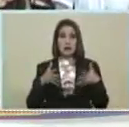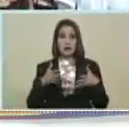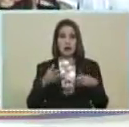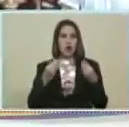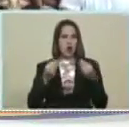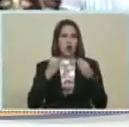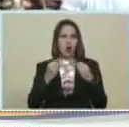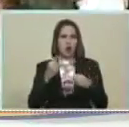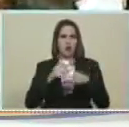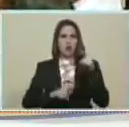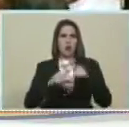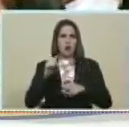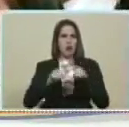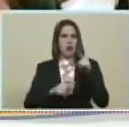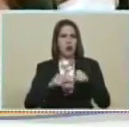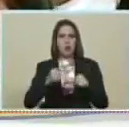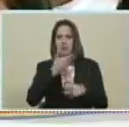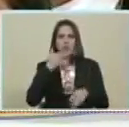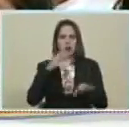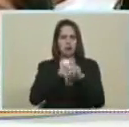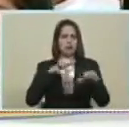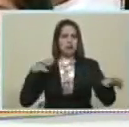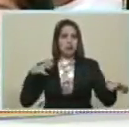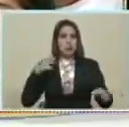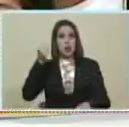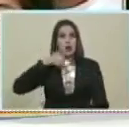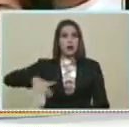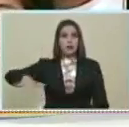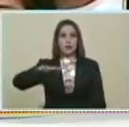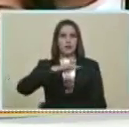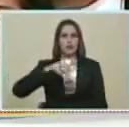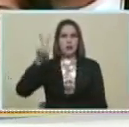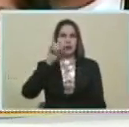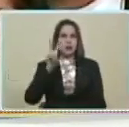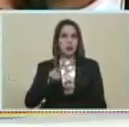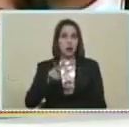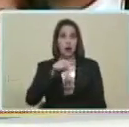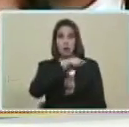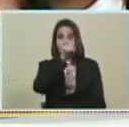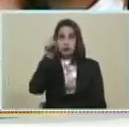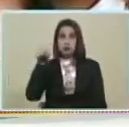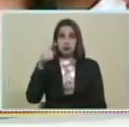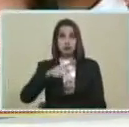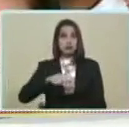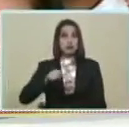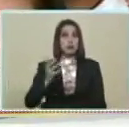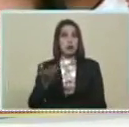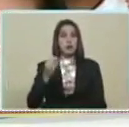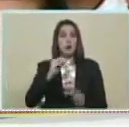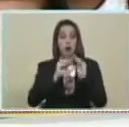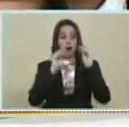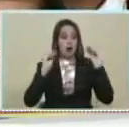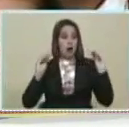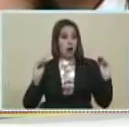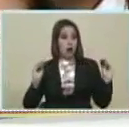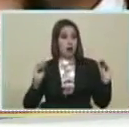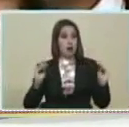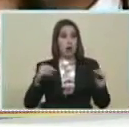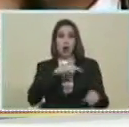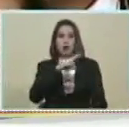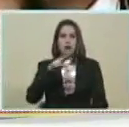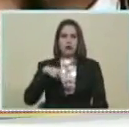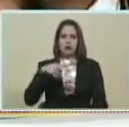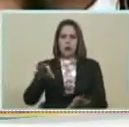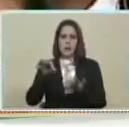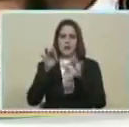esencia Que es De la inmensa mayoría Del pueblo venezolano Usted también Cuando hizo esa convocatoria Nos convocó A un capítulo